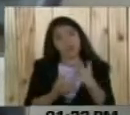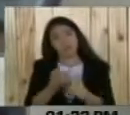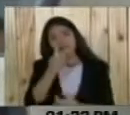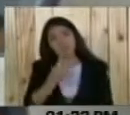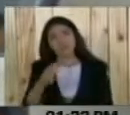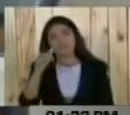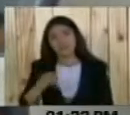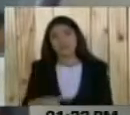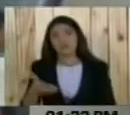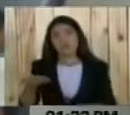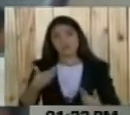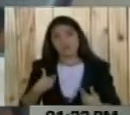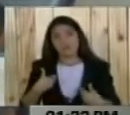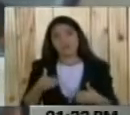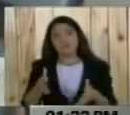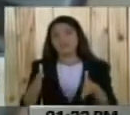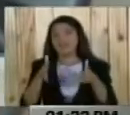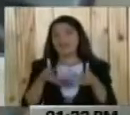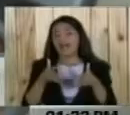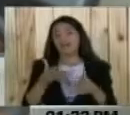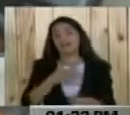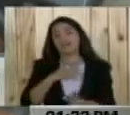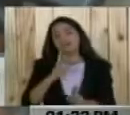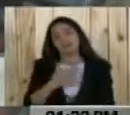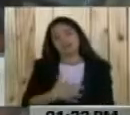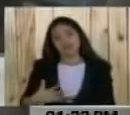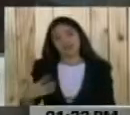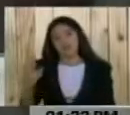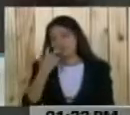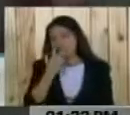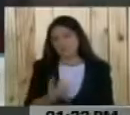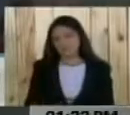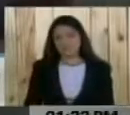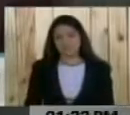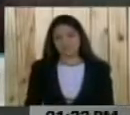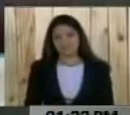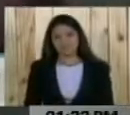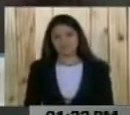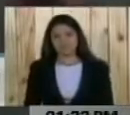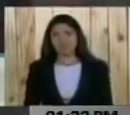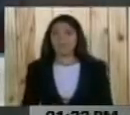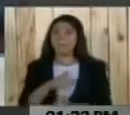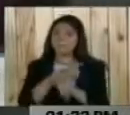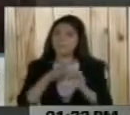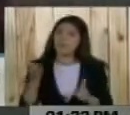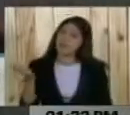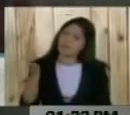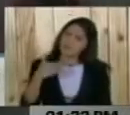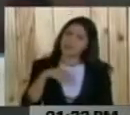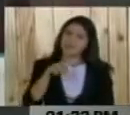que nos dé ese regalo de Navidad que tanto anhelamos nosotros, o a Silvia, pero que venga,